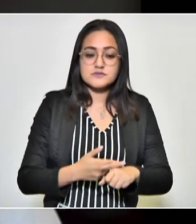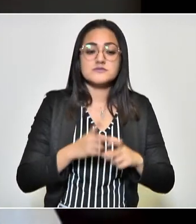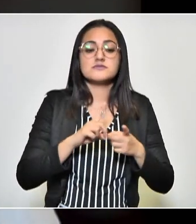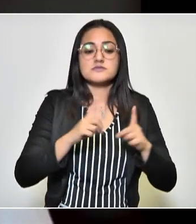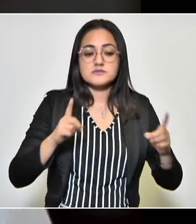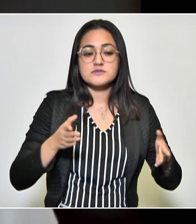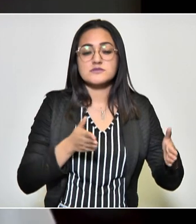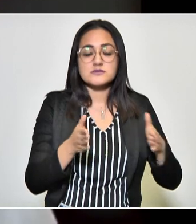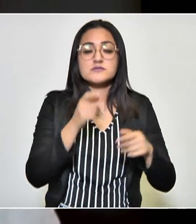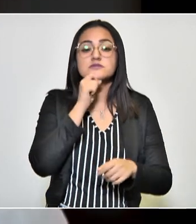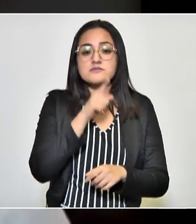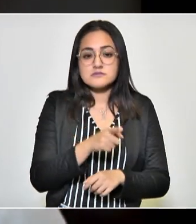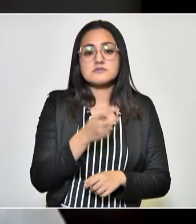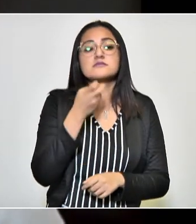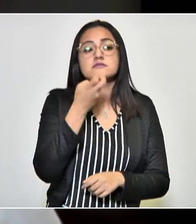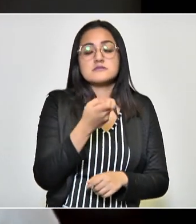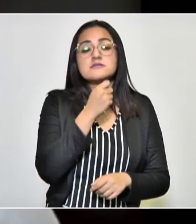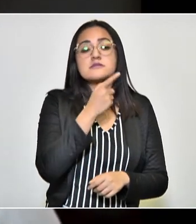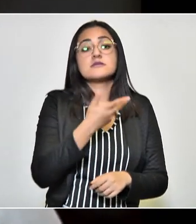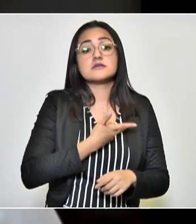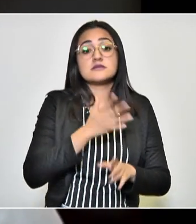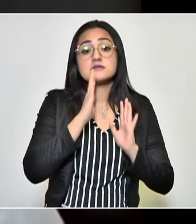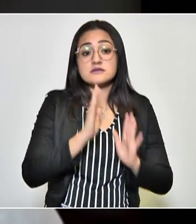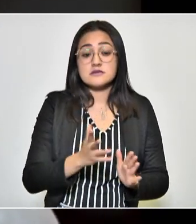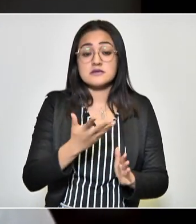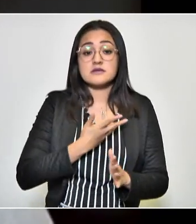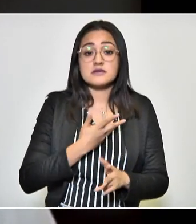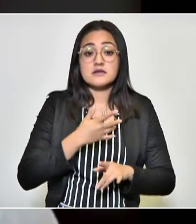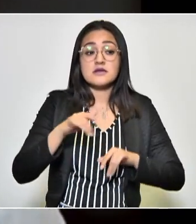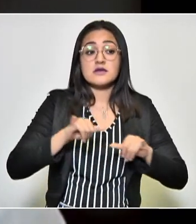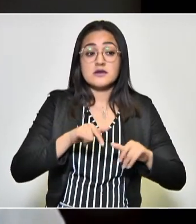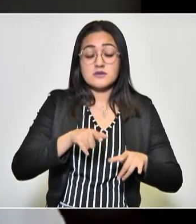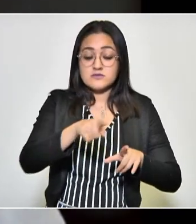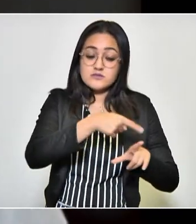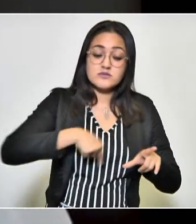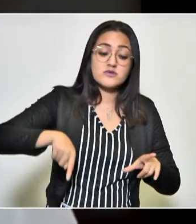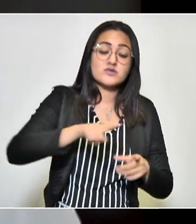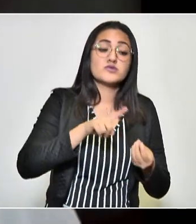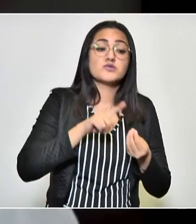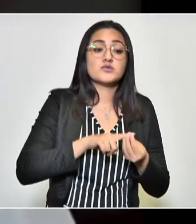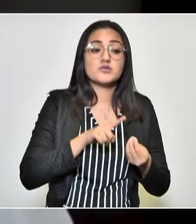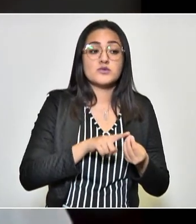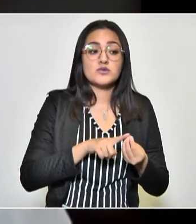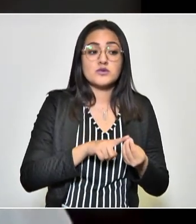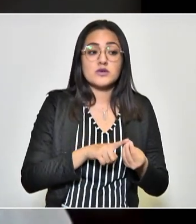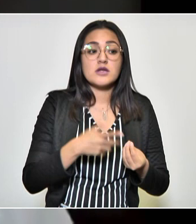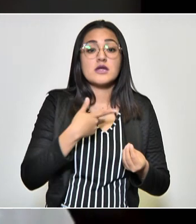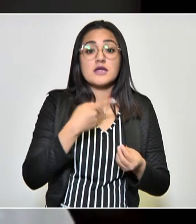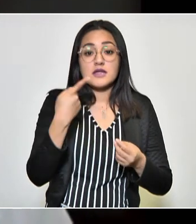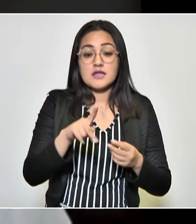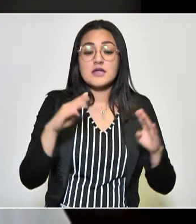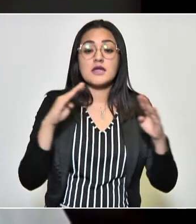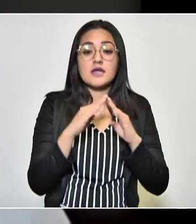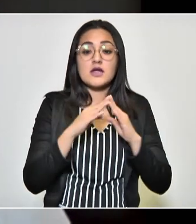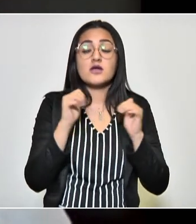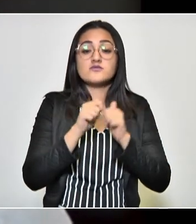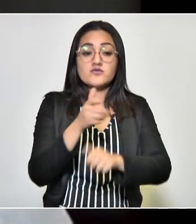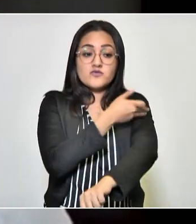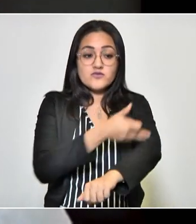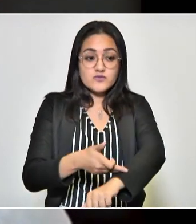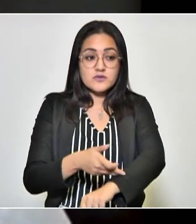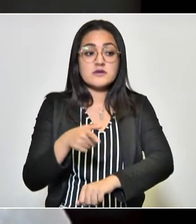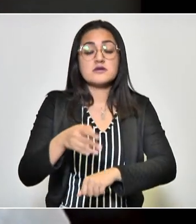Desarrollo Rural, en efecto, se concilió ya el plano arquitectónico de la sustitución de la casa con la familia.